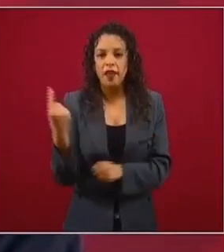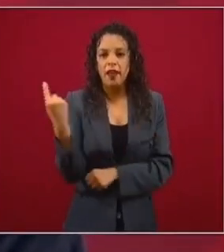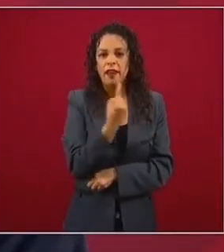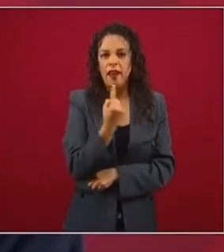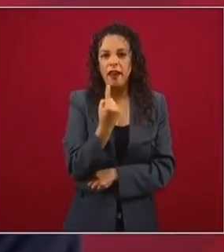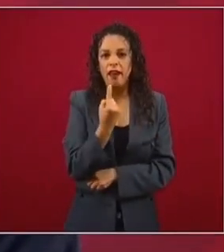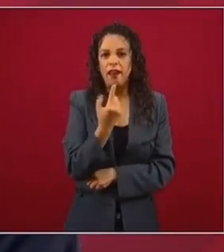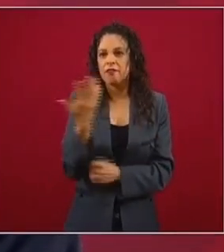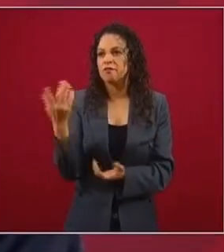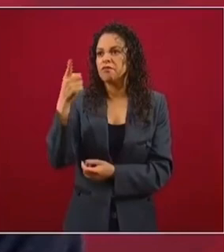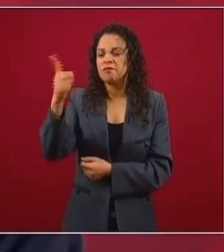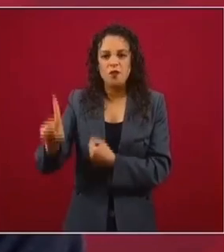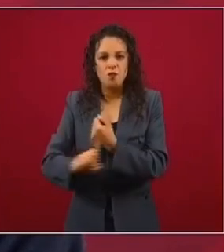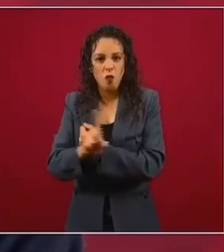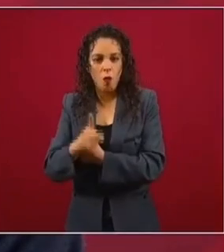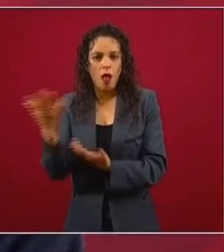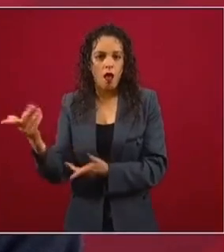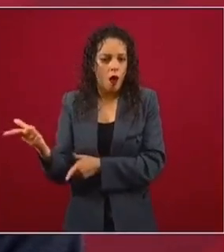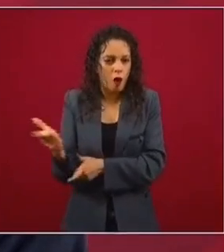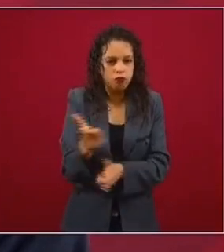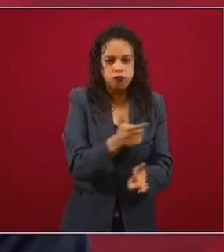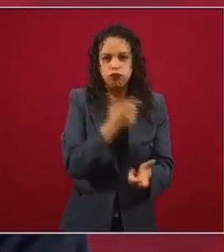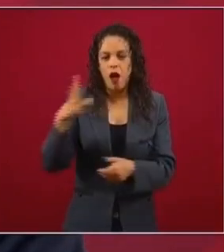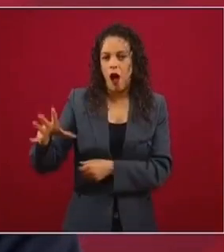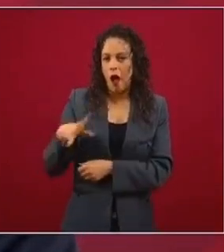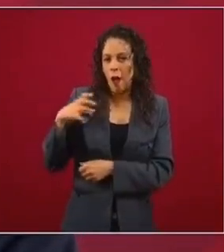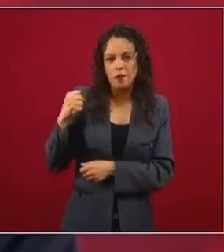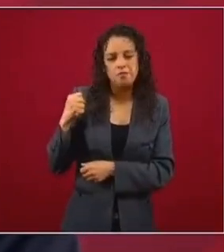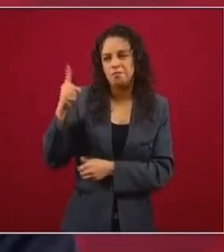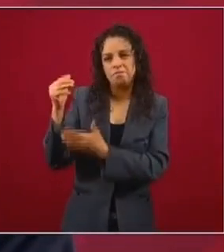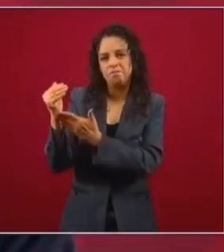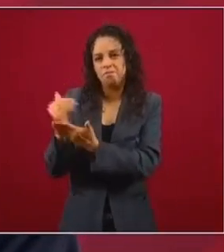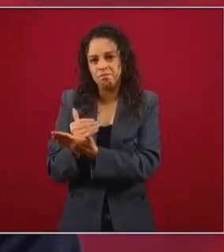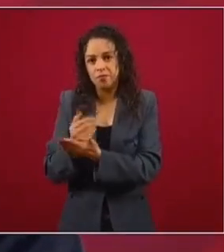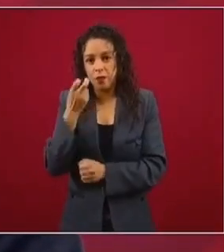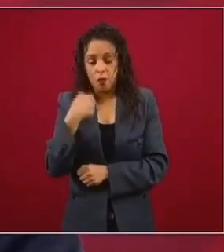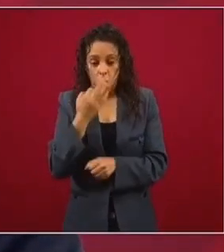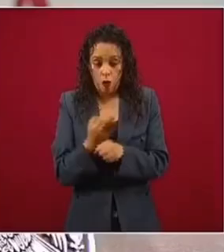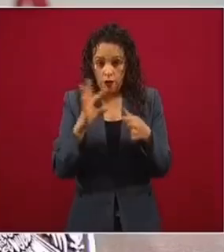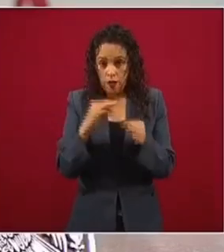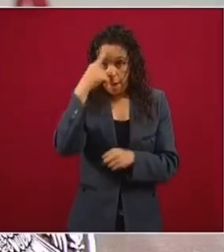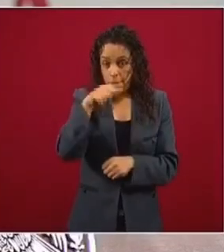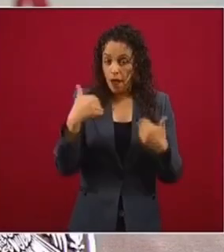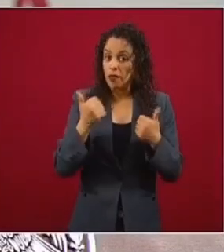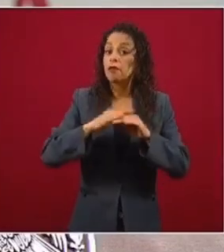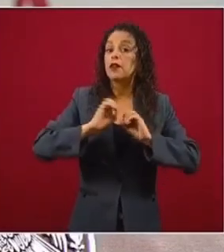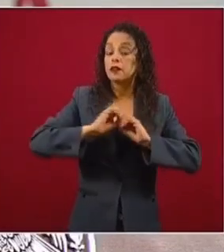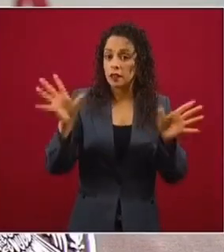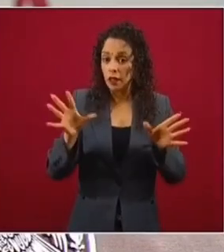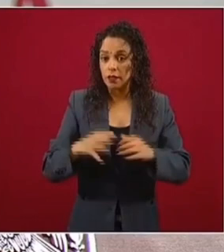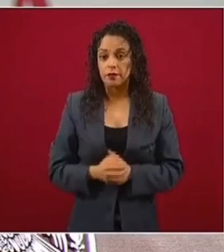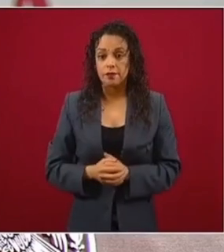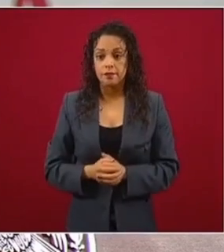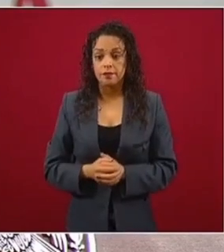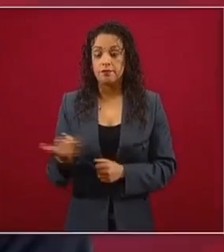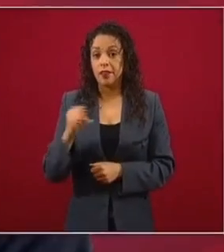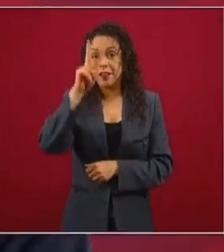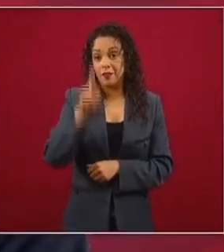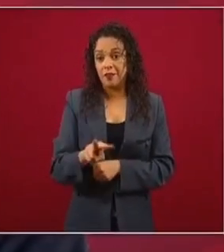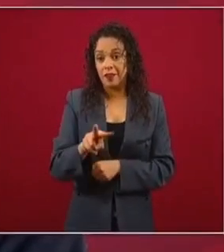fuerza física, que la fuerza bruta. Entonces, por eso lo quiero dejar en claro. Y desde luego, es mejor la inteligencia que la fuerza.